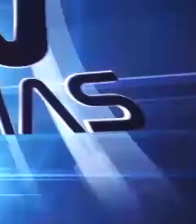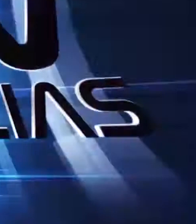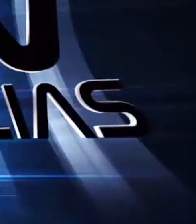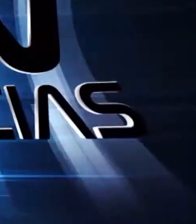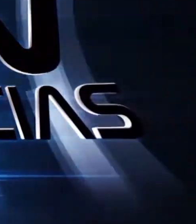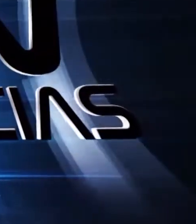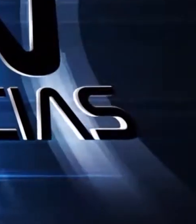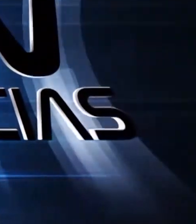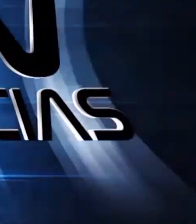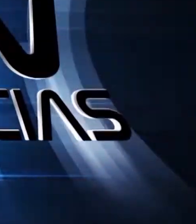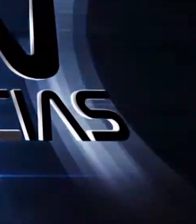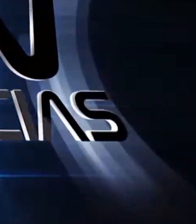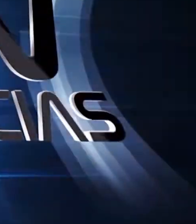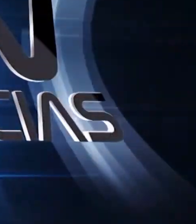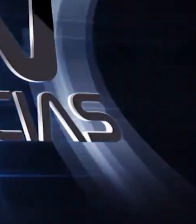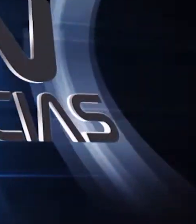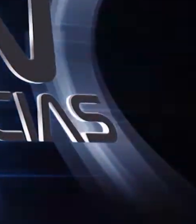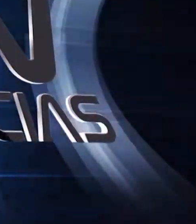amor.